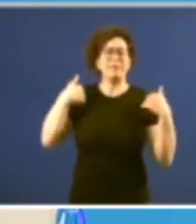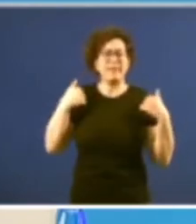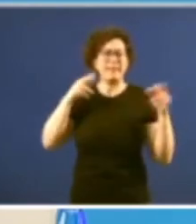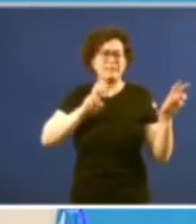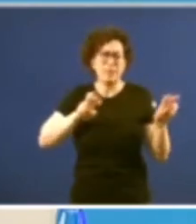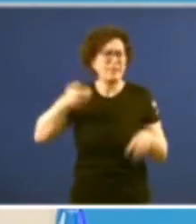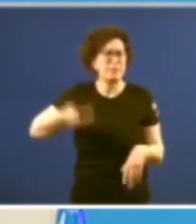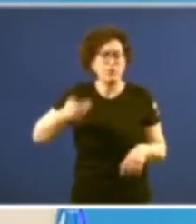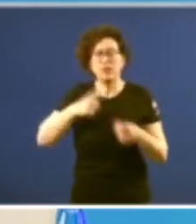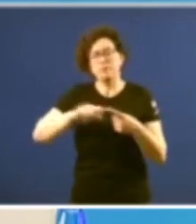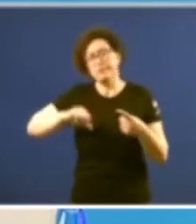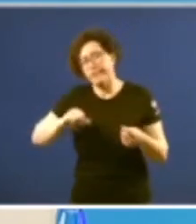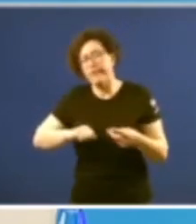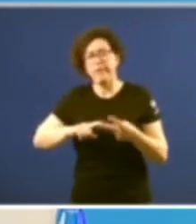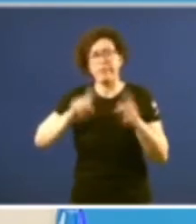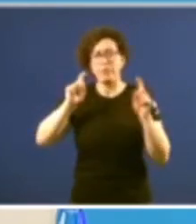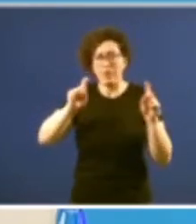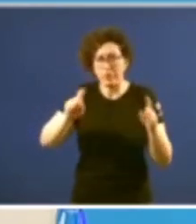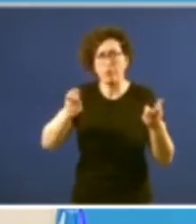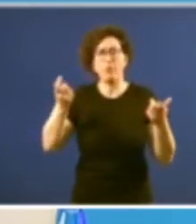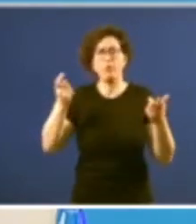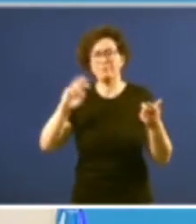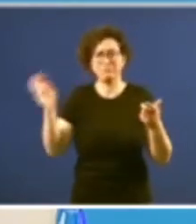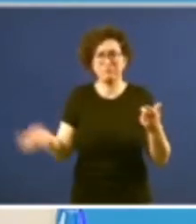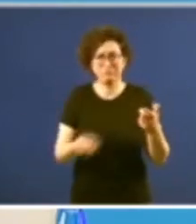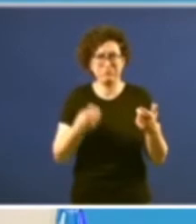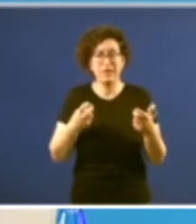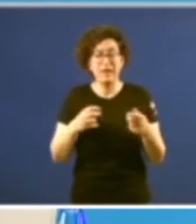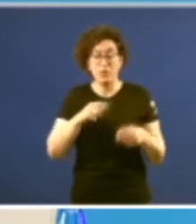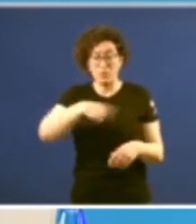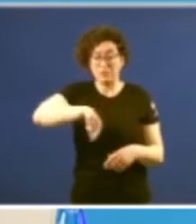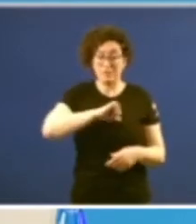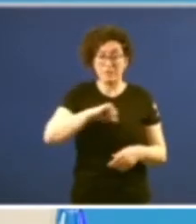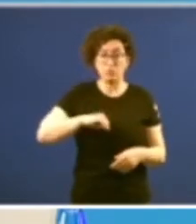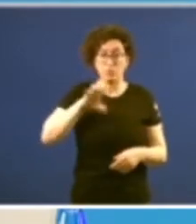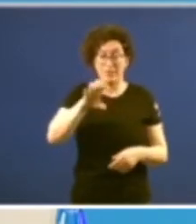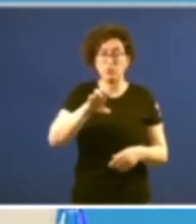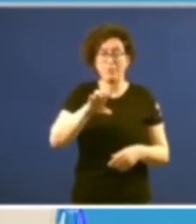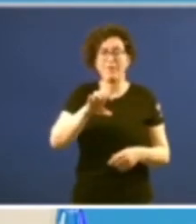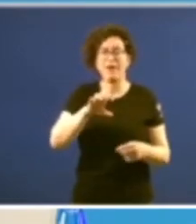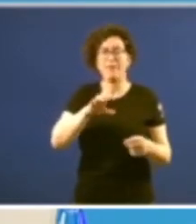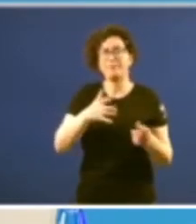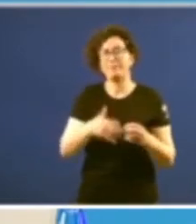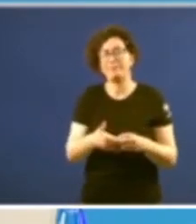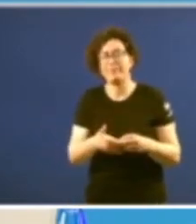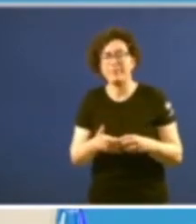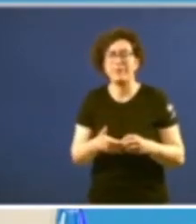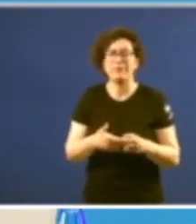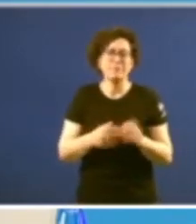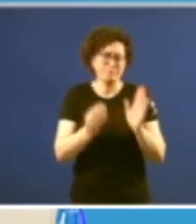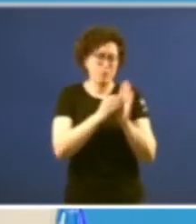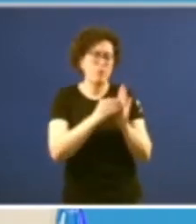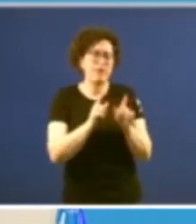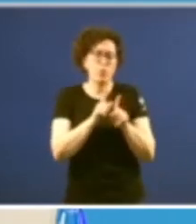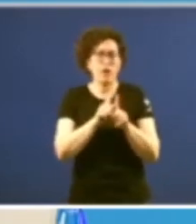importantes sanidad educación y nuestro estatuto de autonomía bueno pues contempla